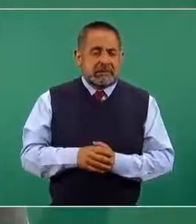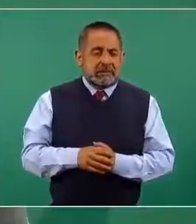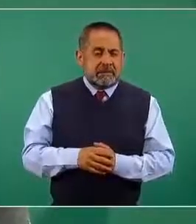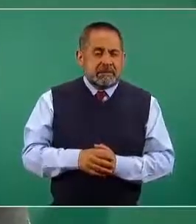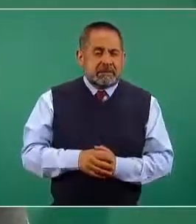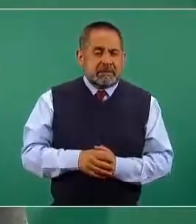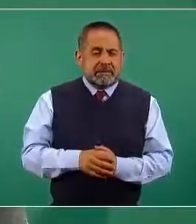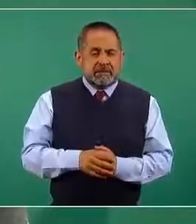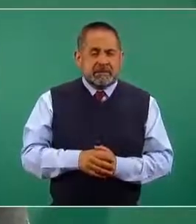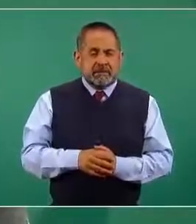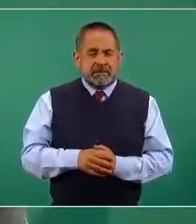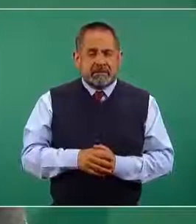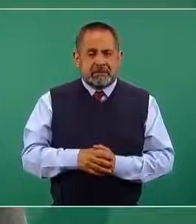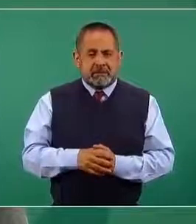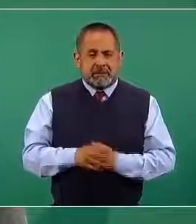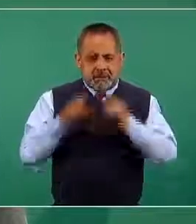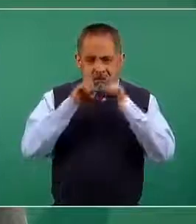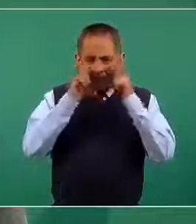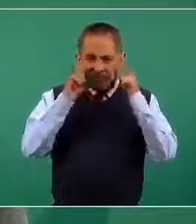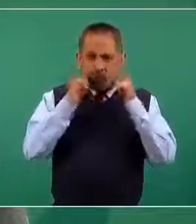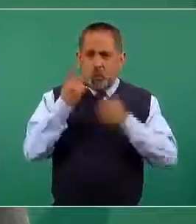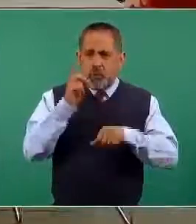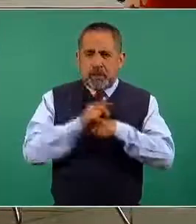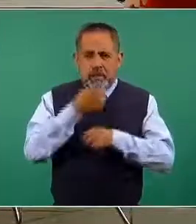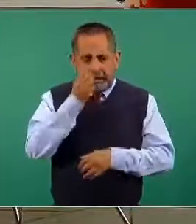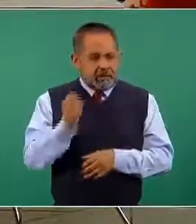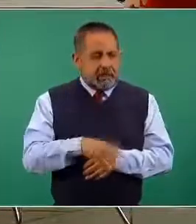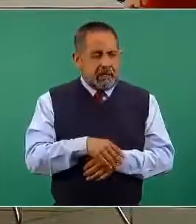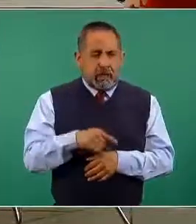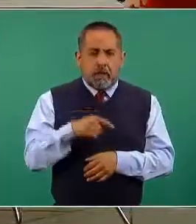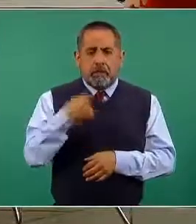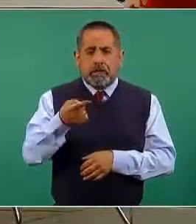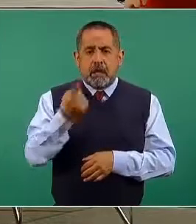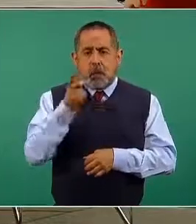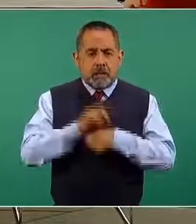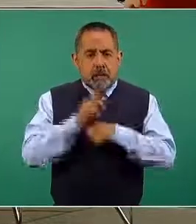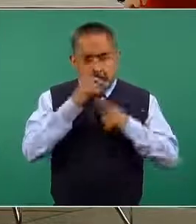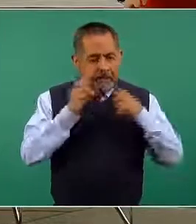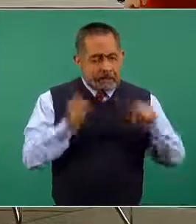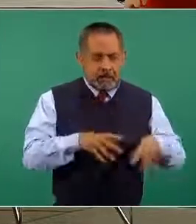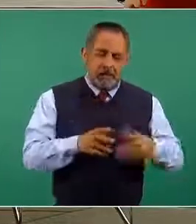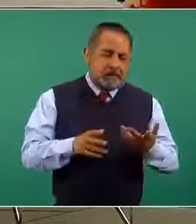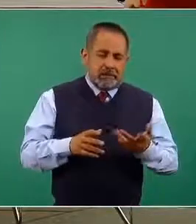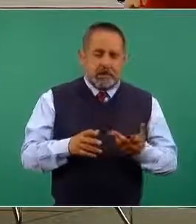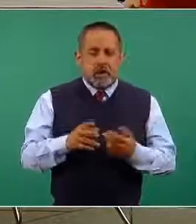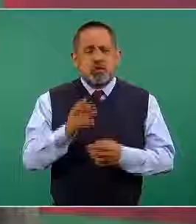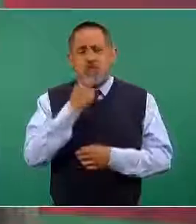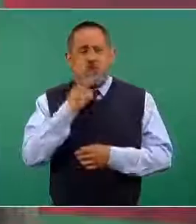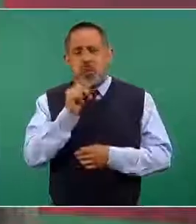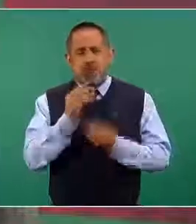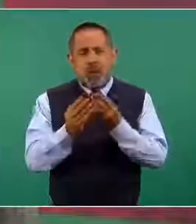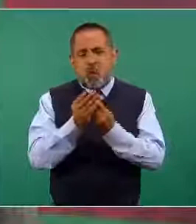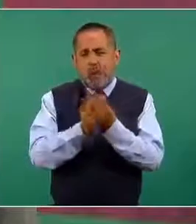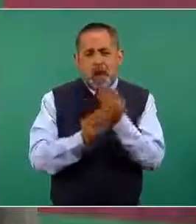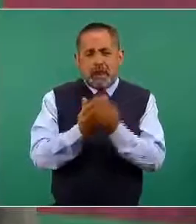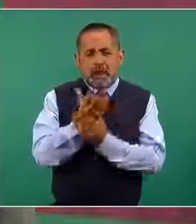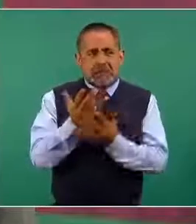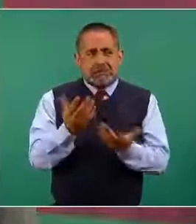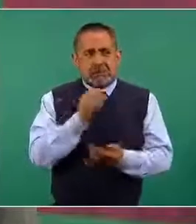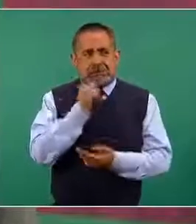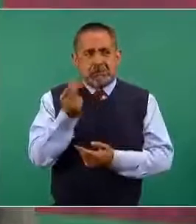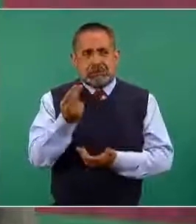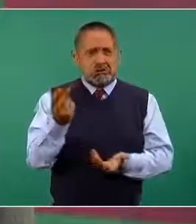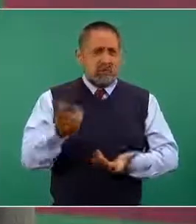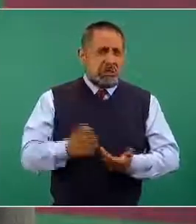cubrebocas desechable, no usar guantes cuando no es necesario.